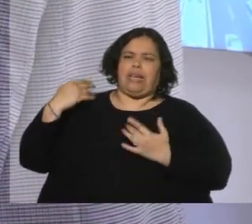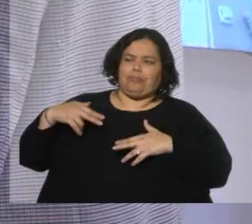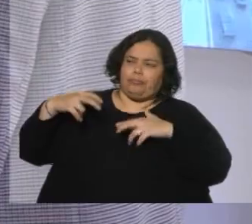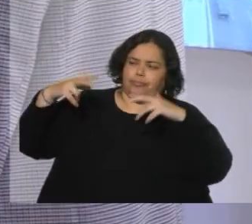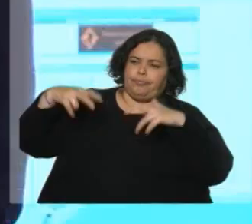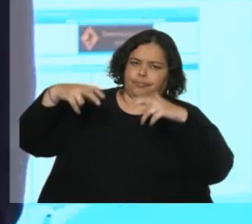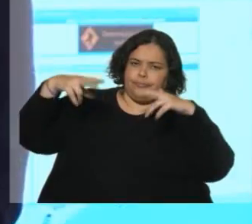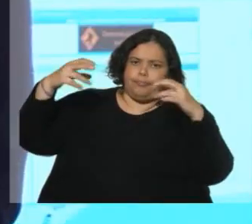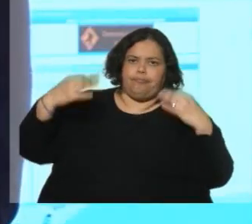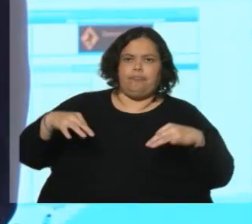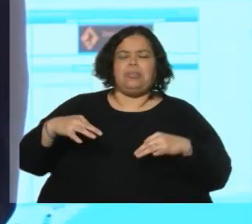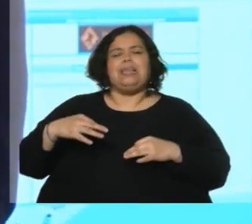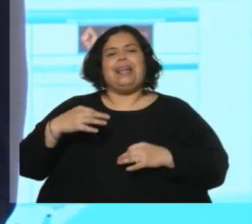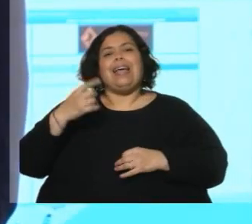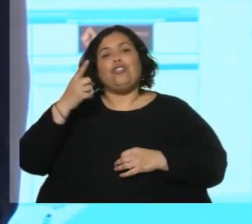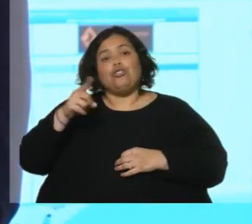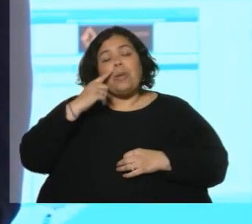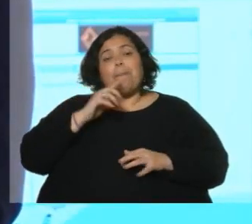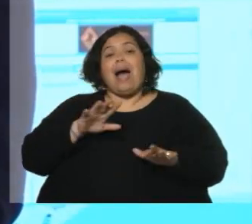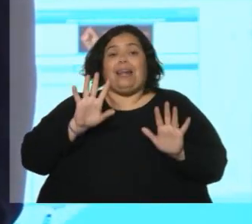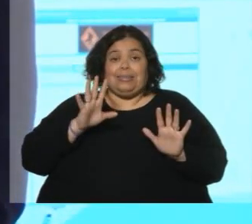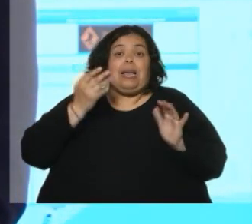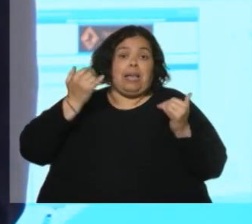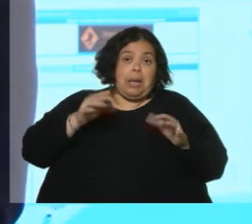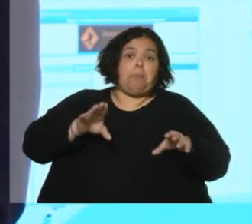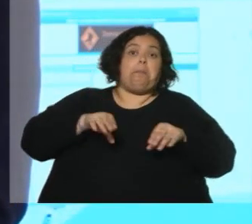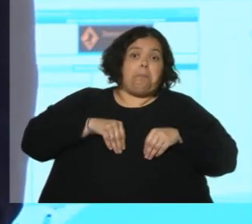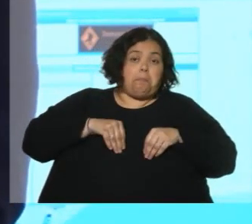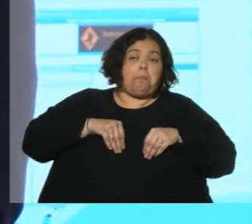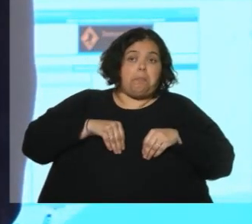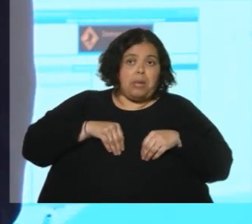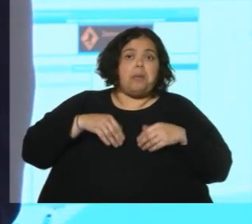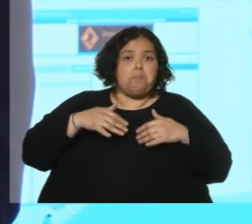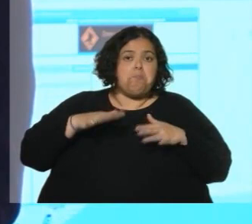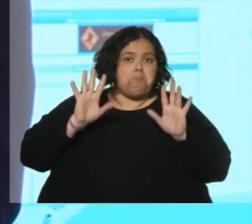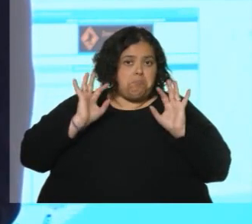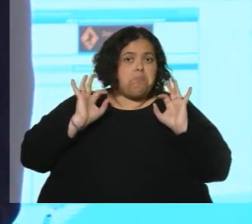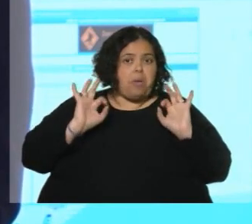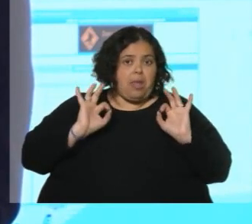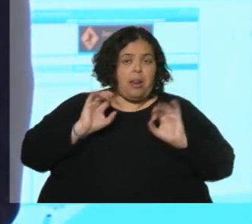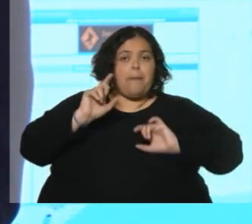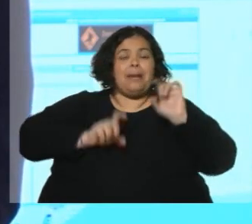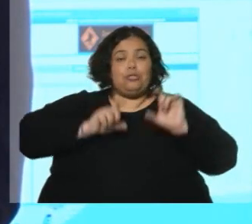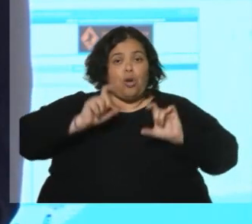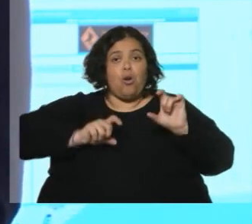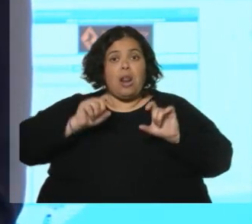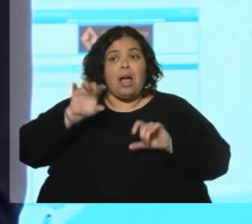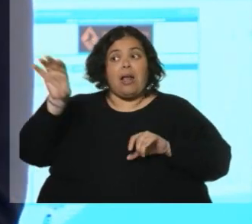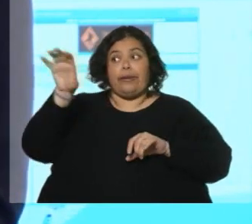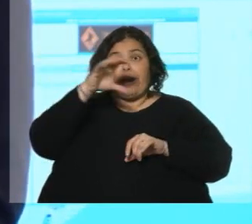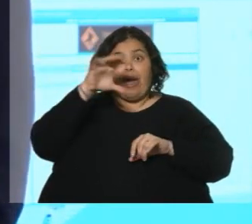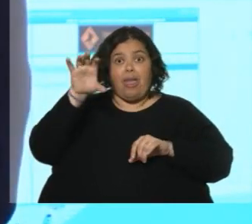varios años y se ve que hay un acatamiento bastante importante, muy importante yo diría, de